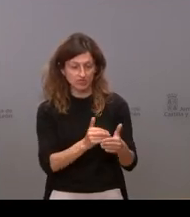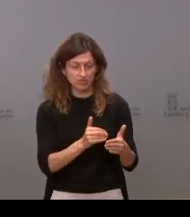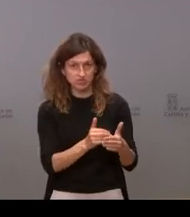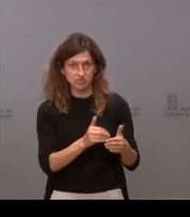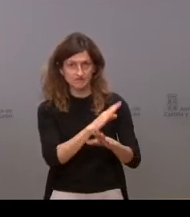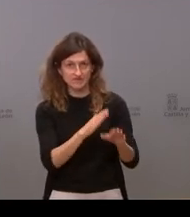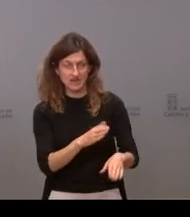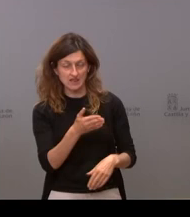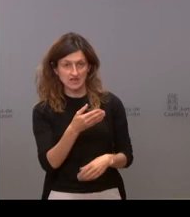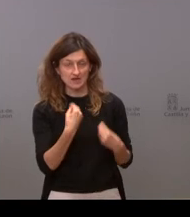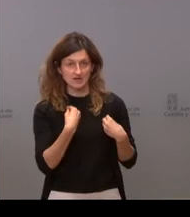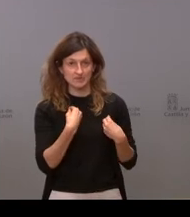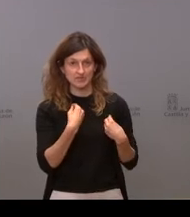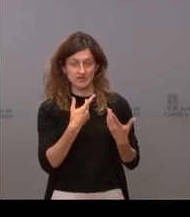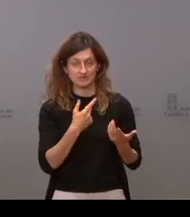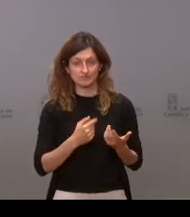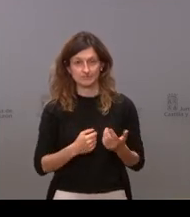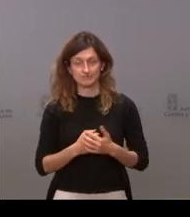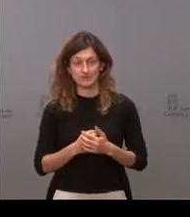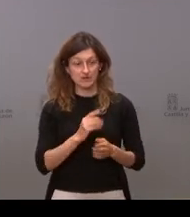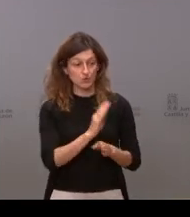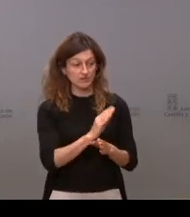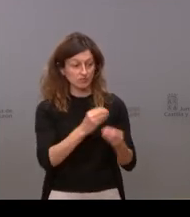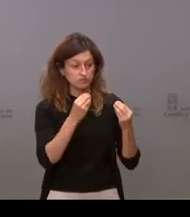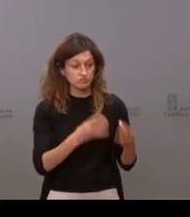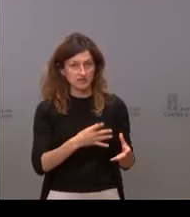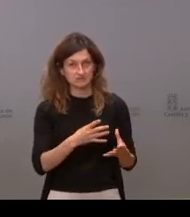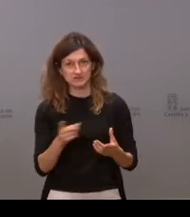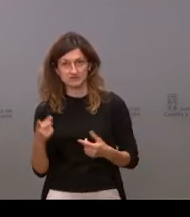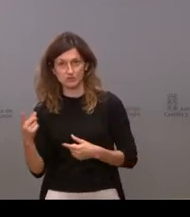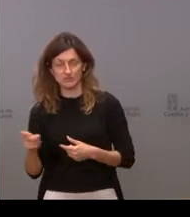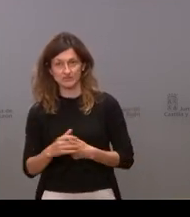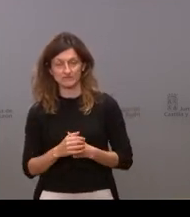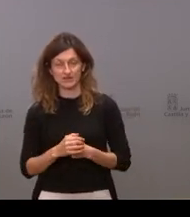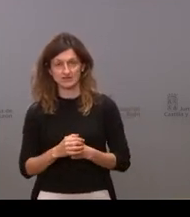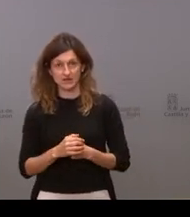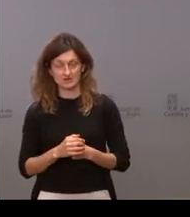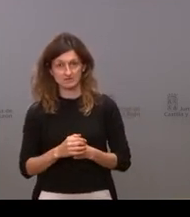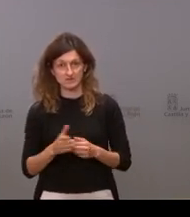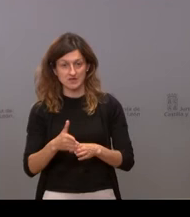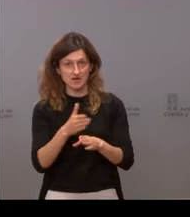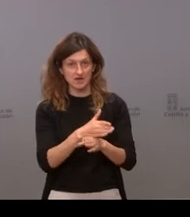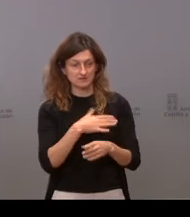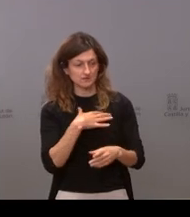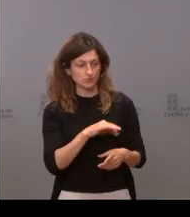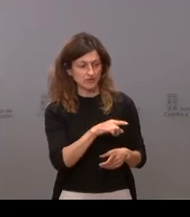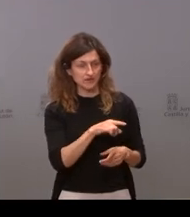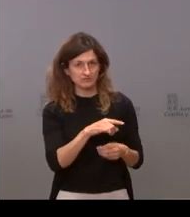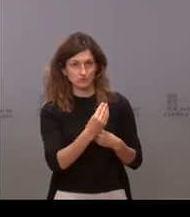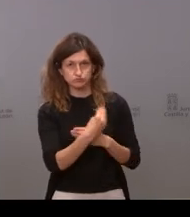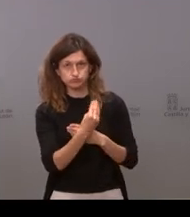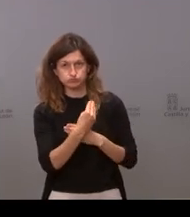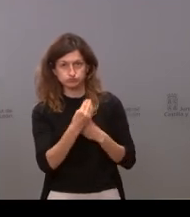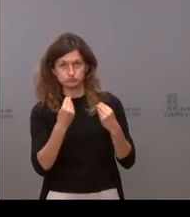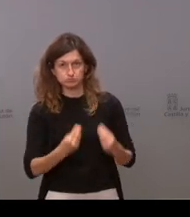recurrir a una decisión final que termine la eutanasia sin haber tenido la posibilidad de haber tenido